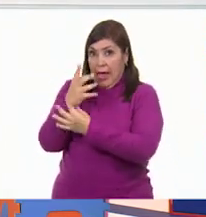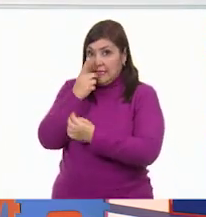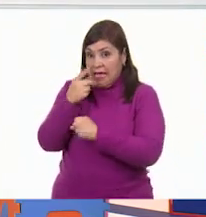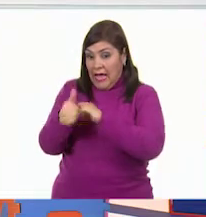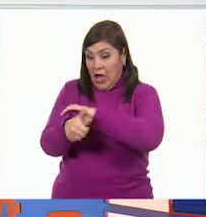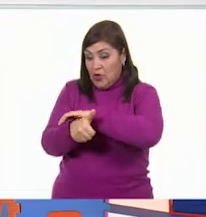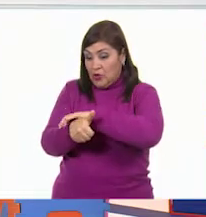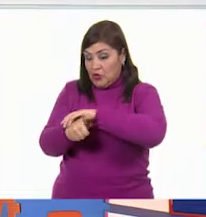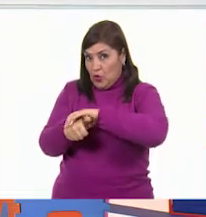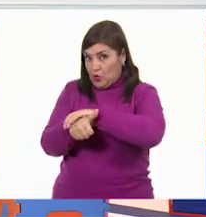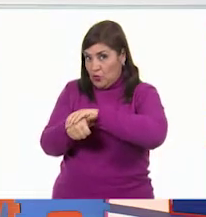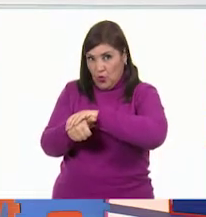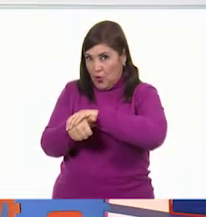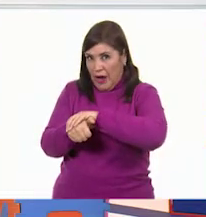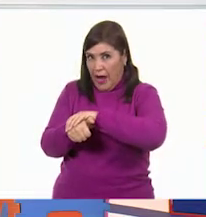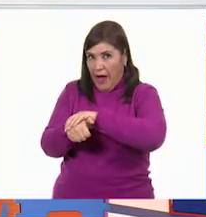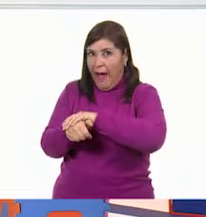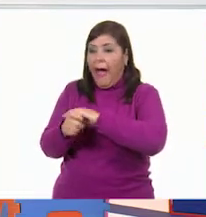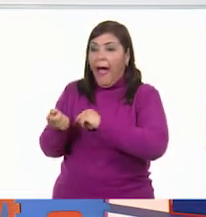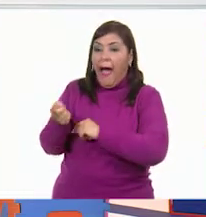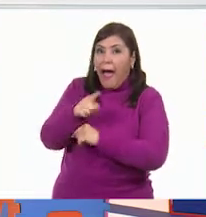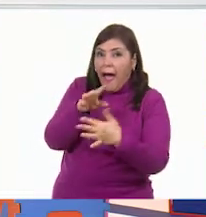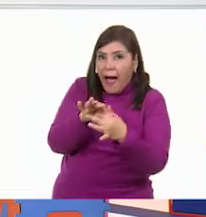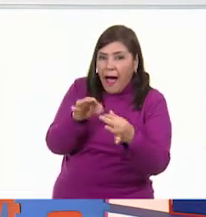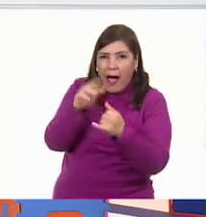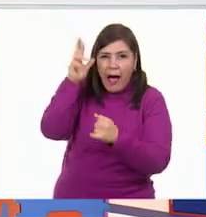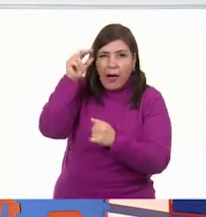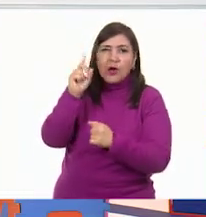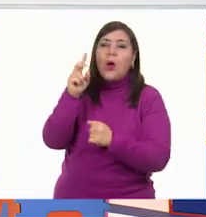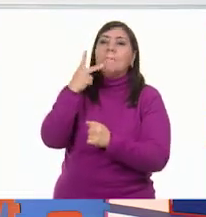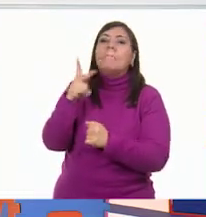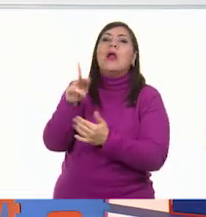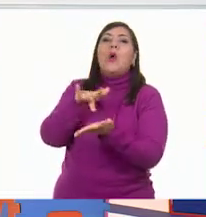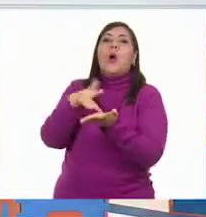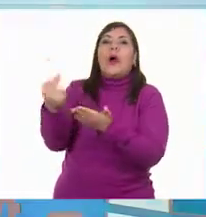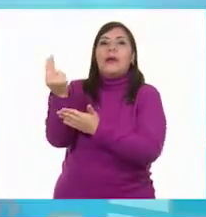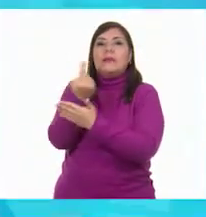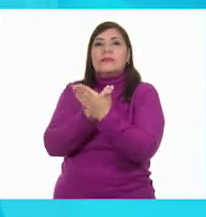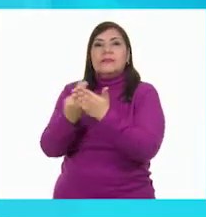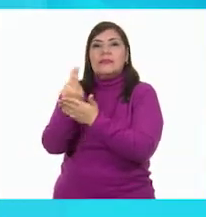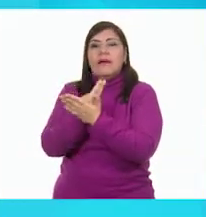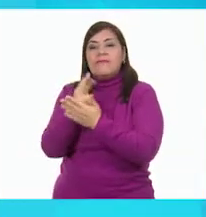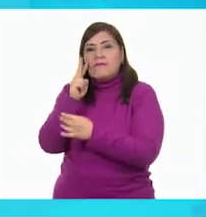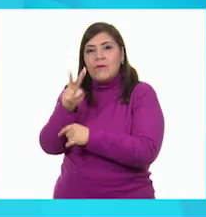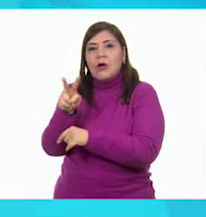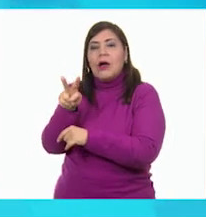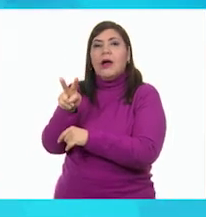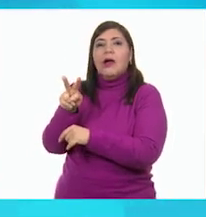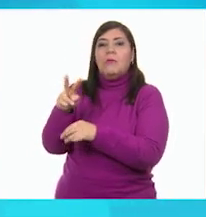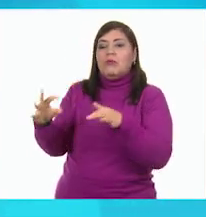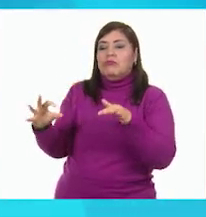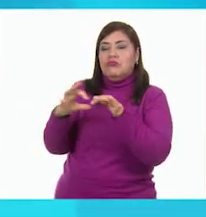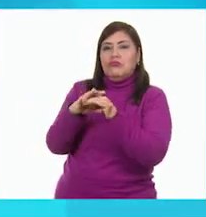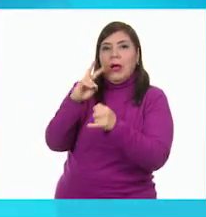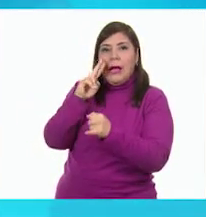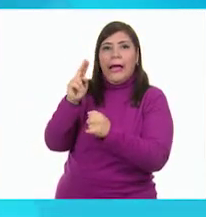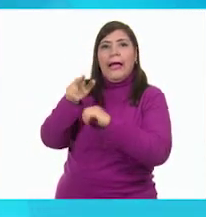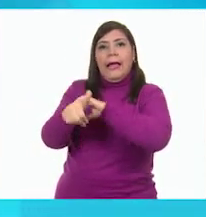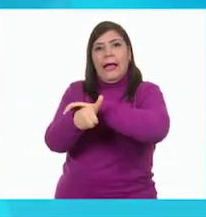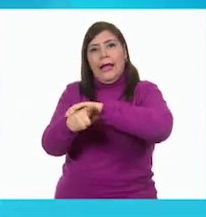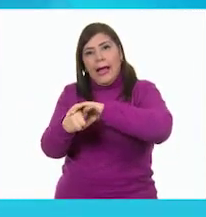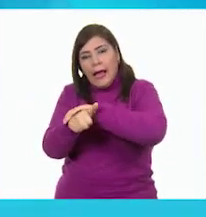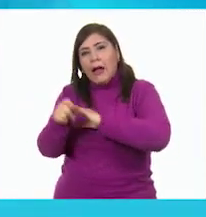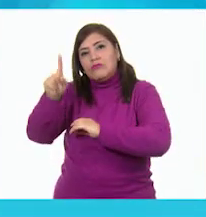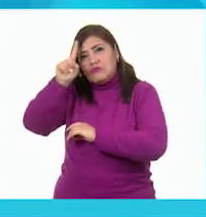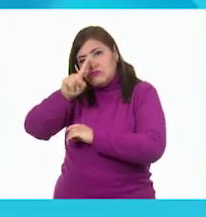es quien le está diciendo al conejo. Pero por las imágenes nosotros podemos saber que fue la tortuga